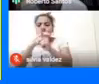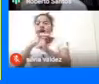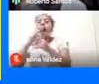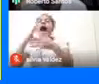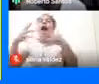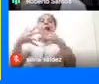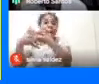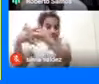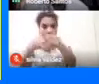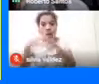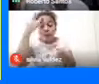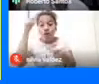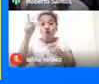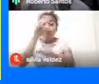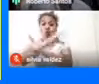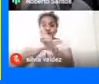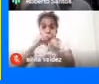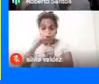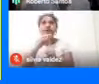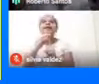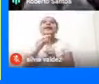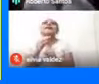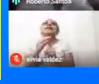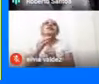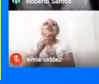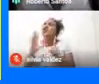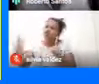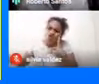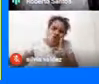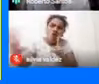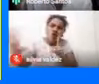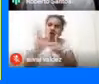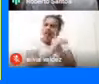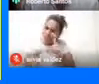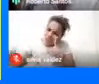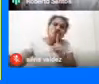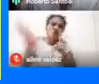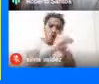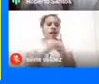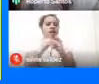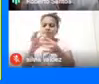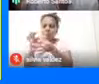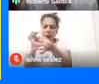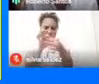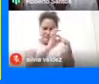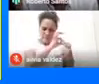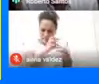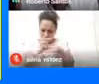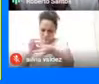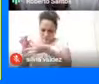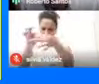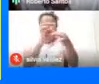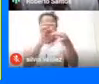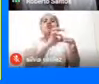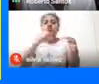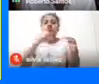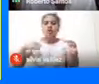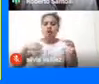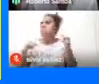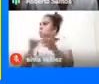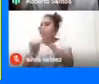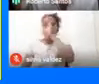Porque las culturas Todas Absolutamente Todas Estaban conectadas Y tuvieron El mismo Origen